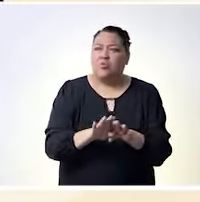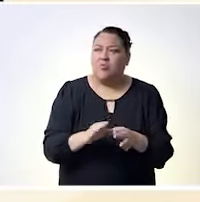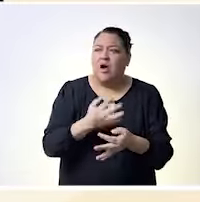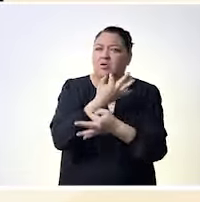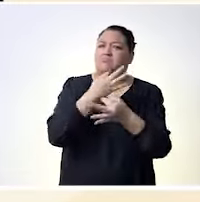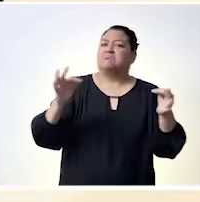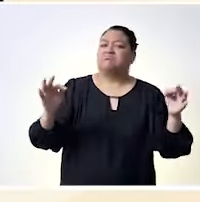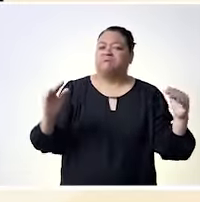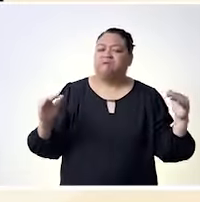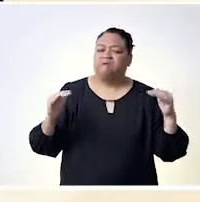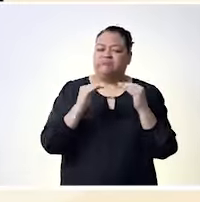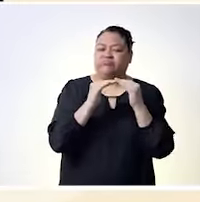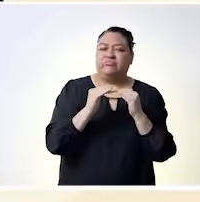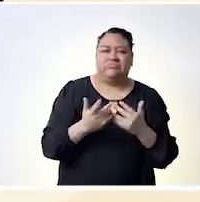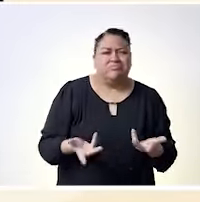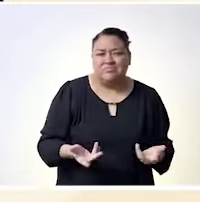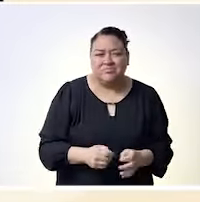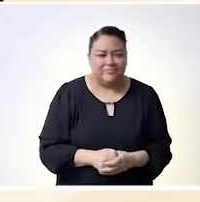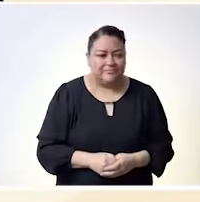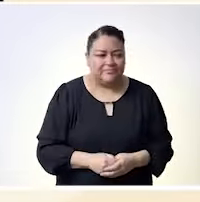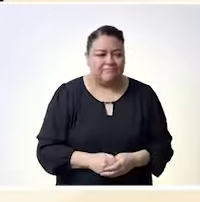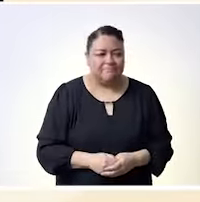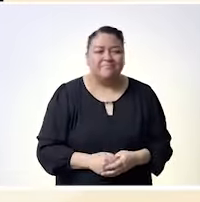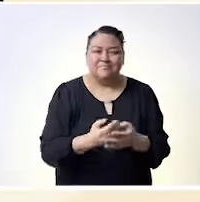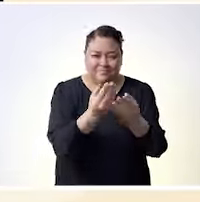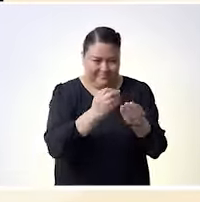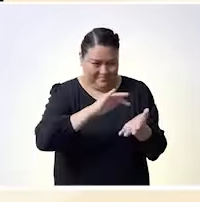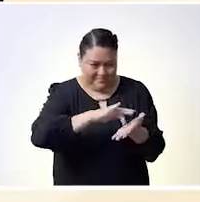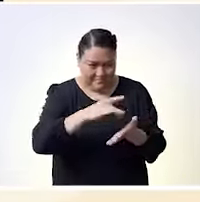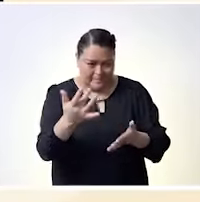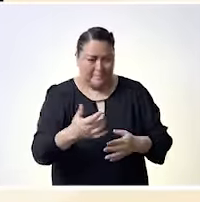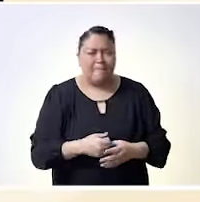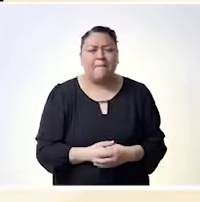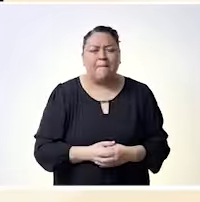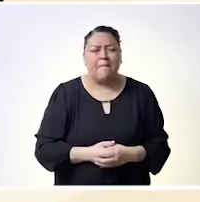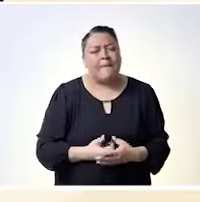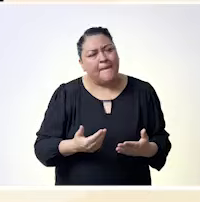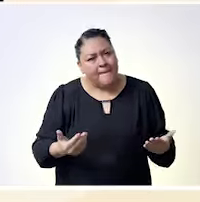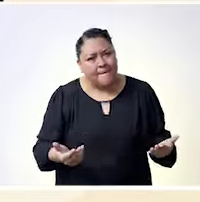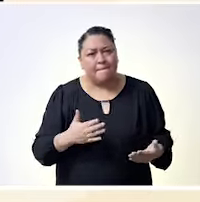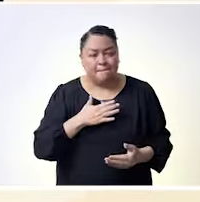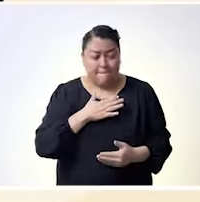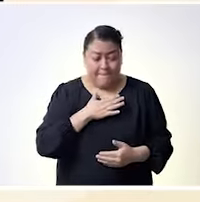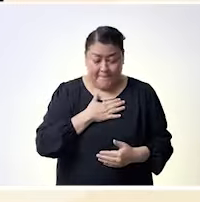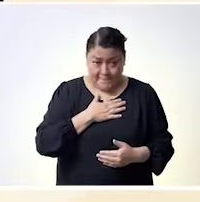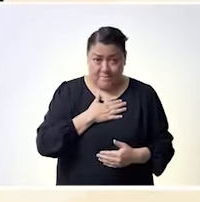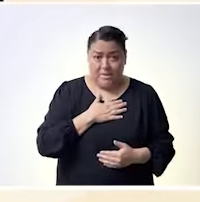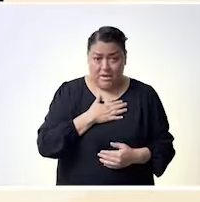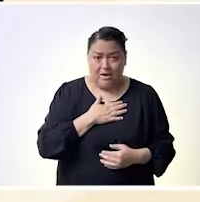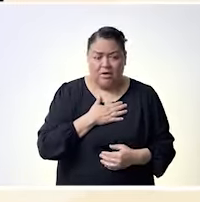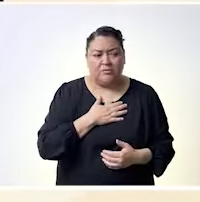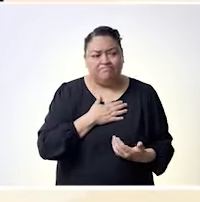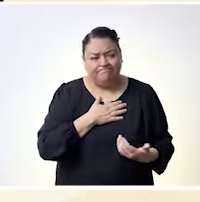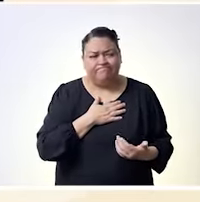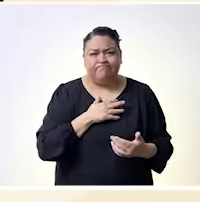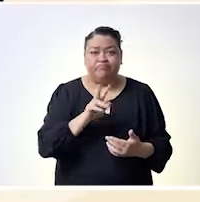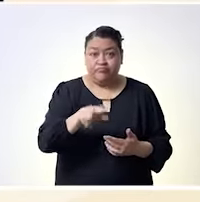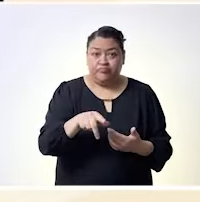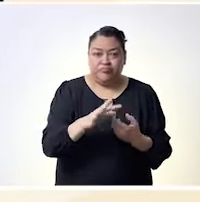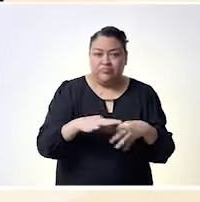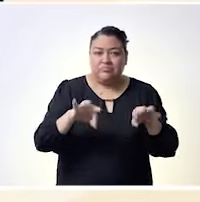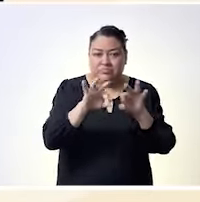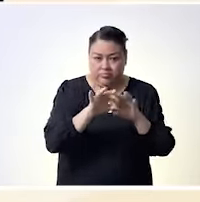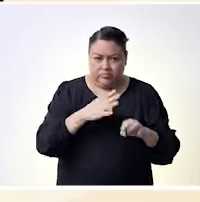este es el primer paso hablemos de porque estamos acostumbradas al no puedo y calladita te ves más bonita